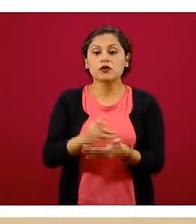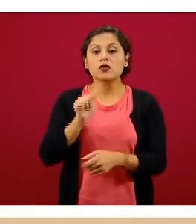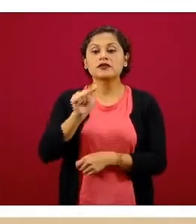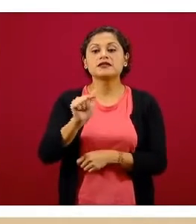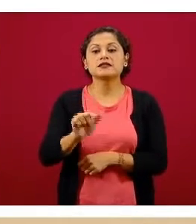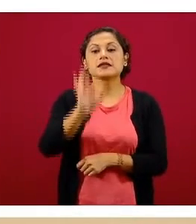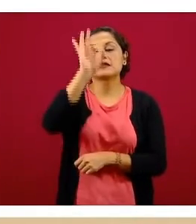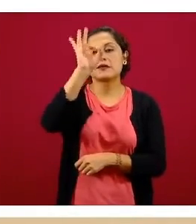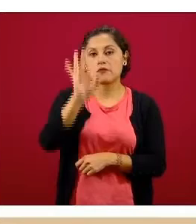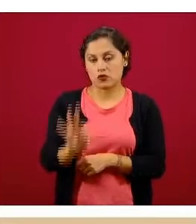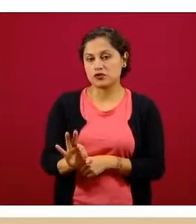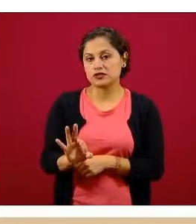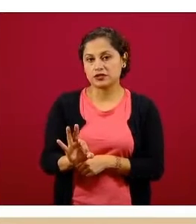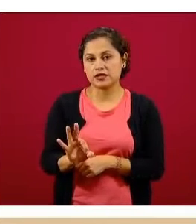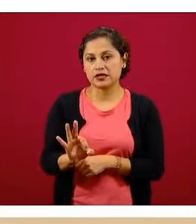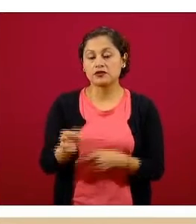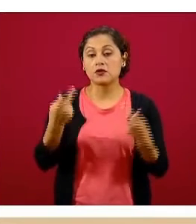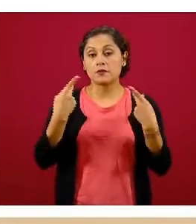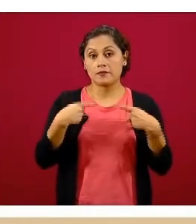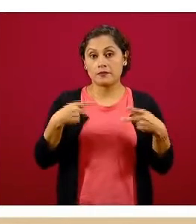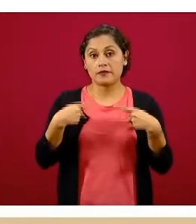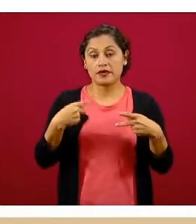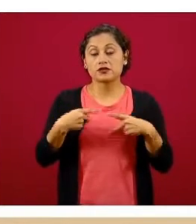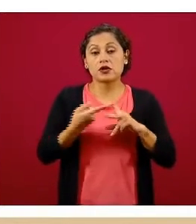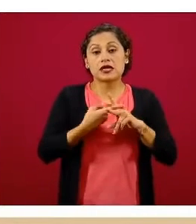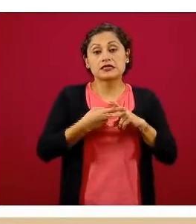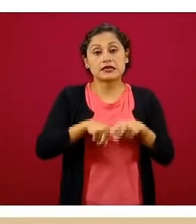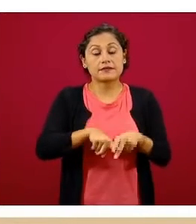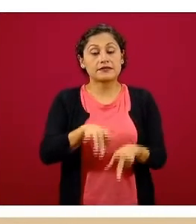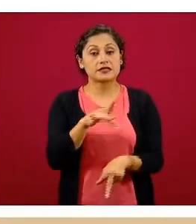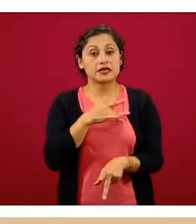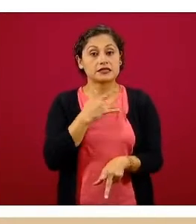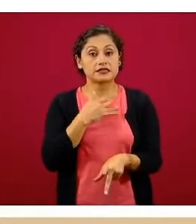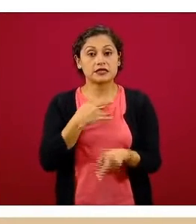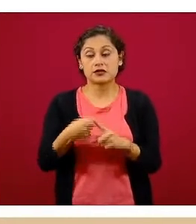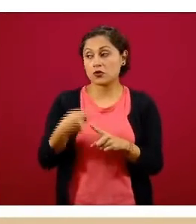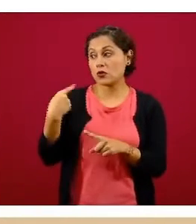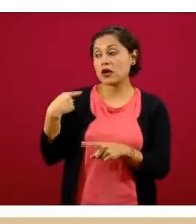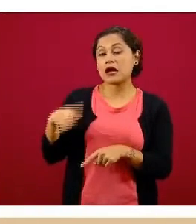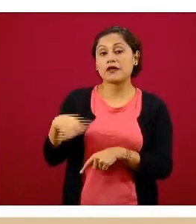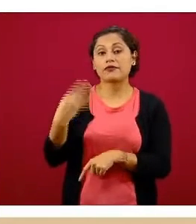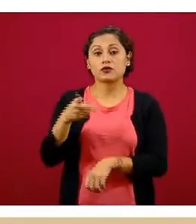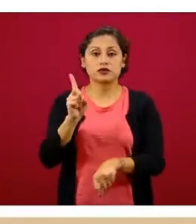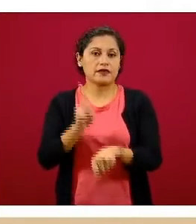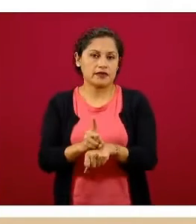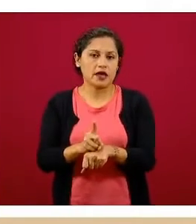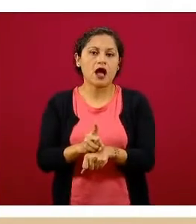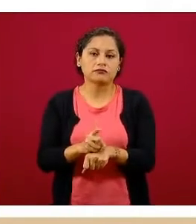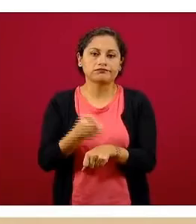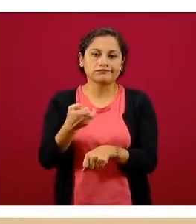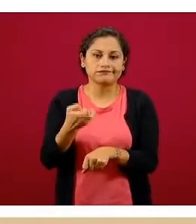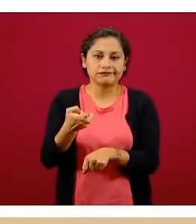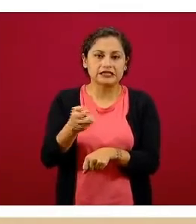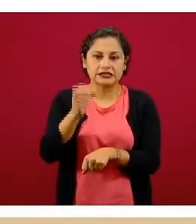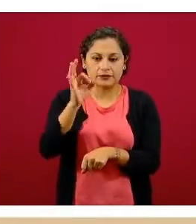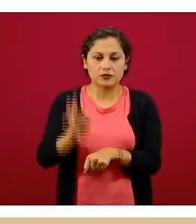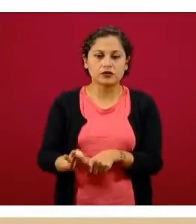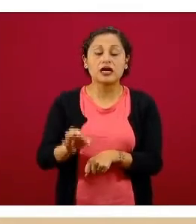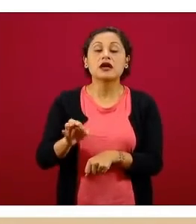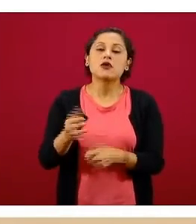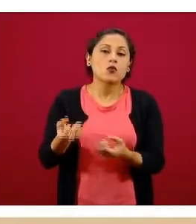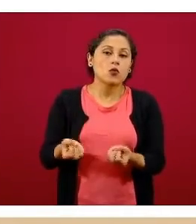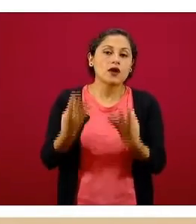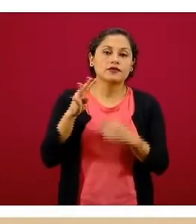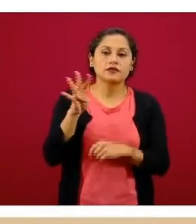son las personas que iniciaron con signos y síntomas en los últimos 14 días, es decir, son los casos activos, estos 19